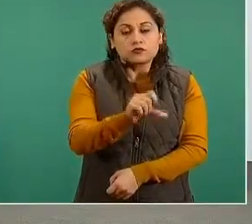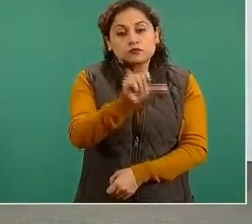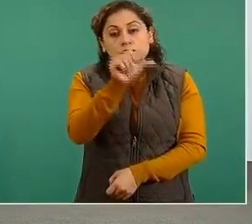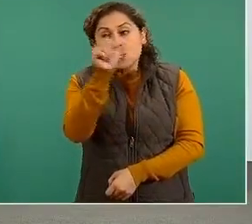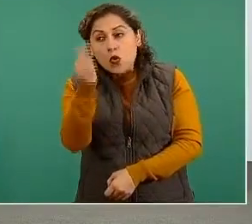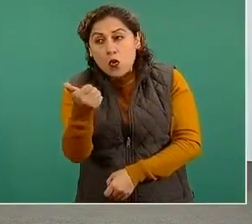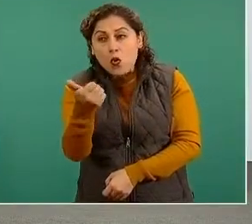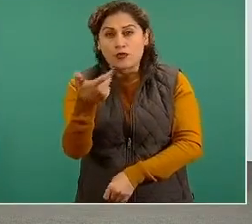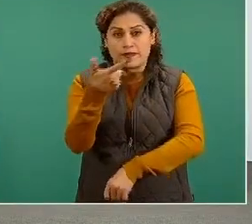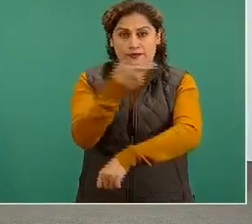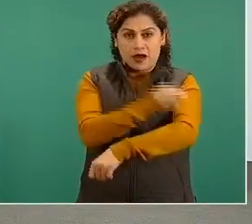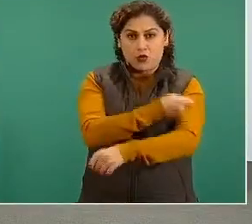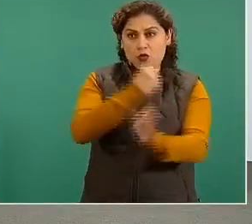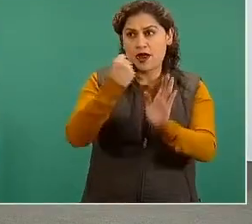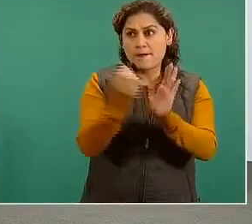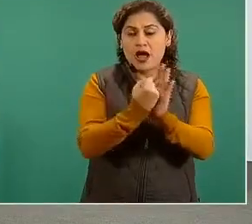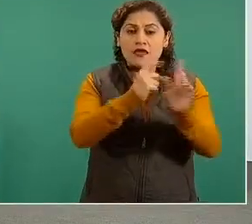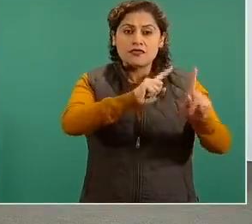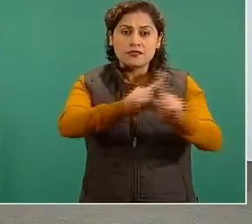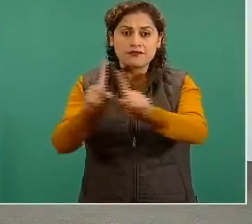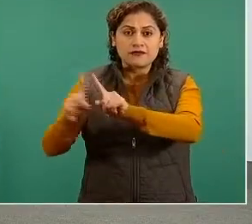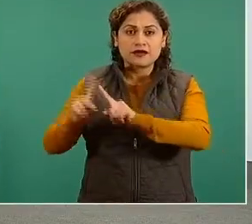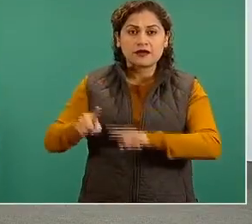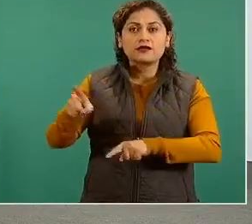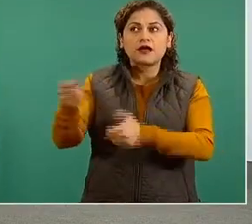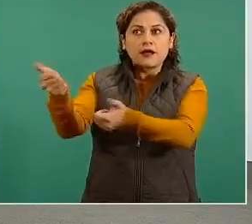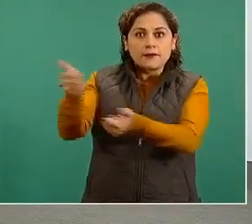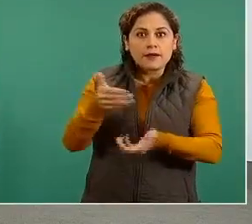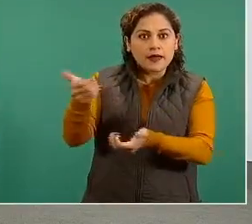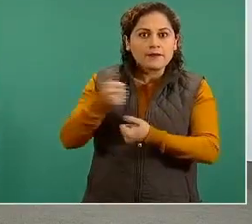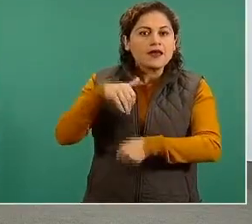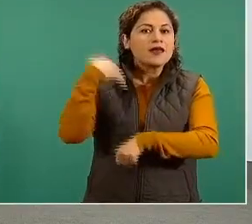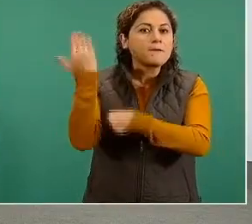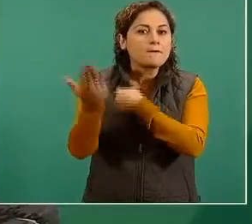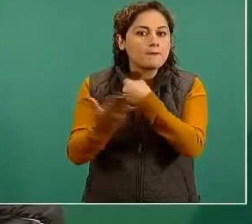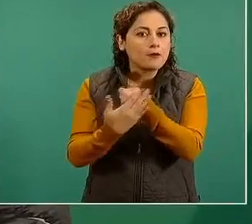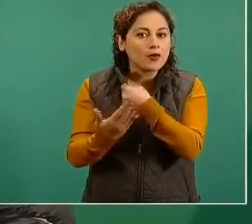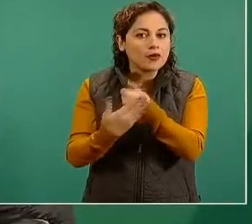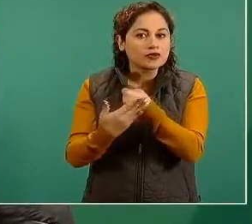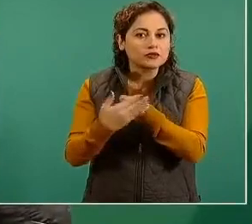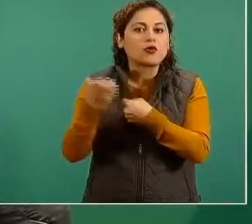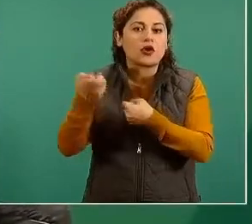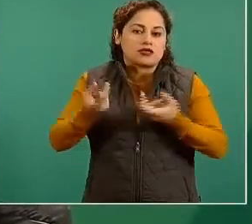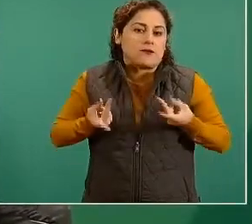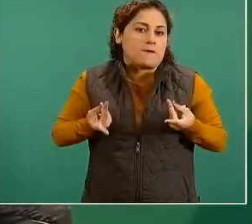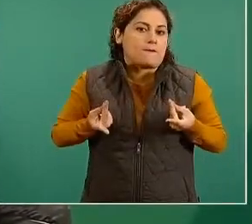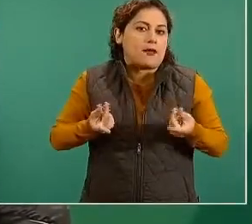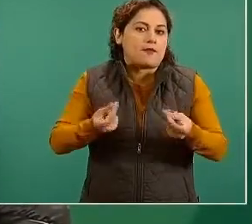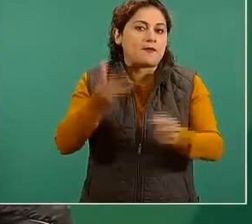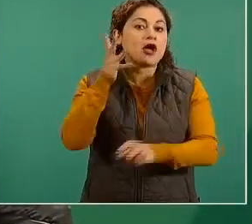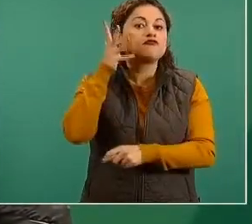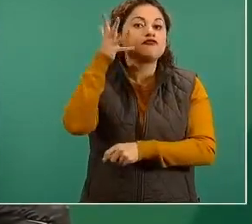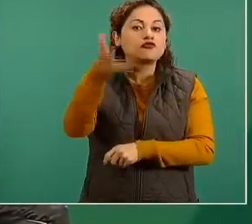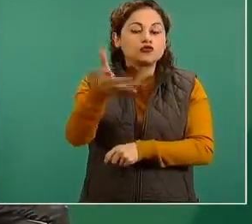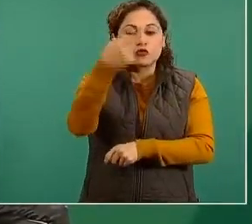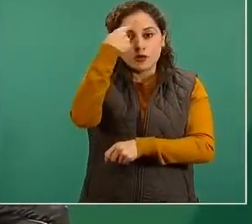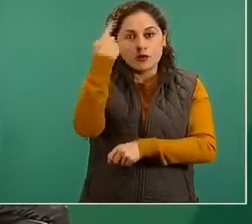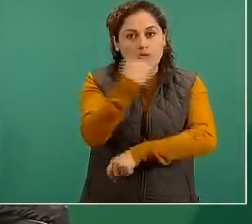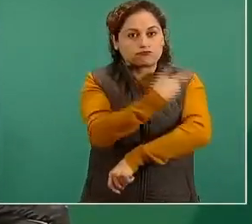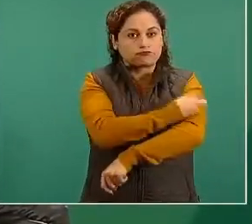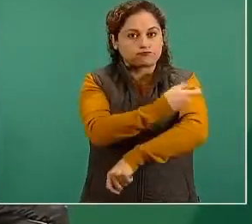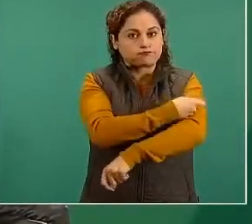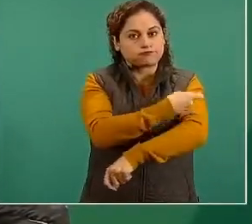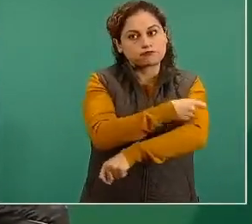número mayor de vacunas disponibles para acelerar los procesos de vacunación